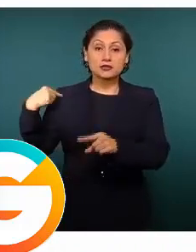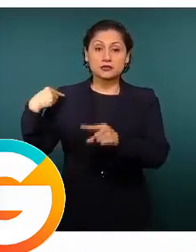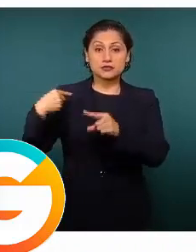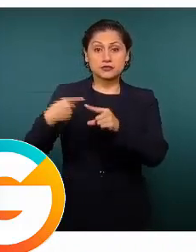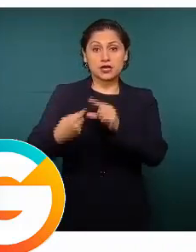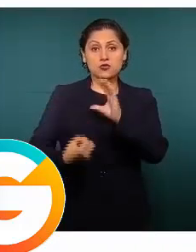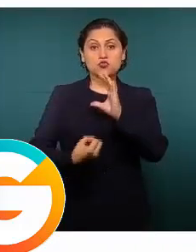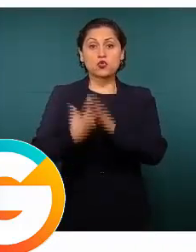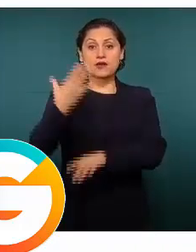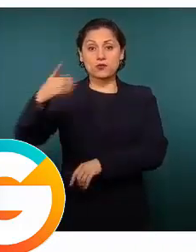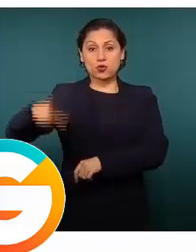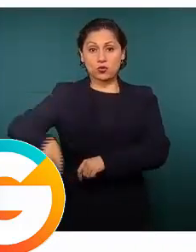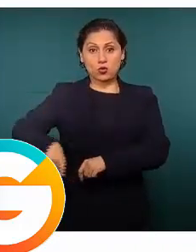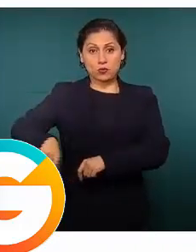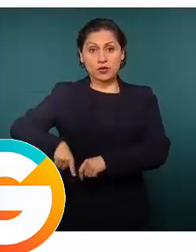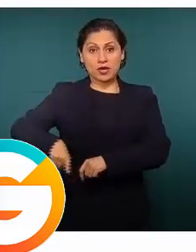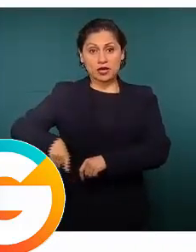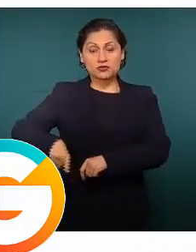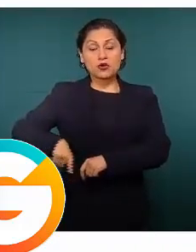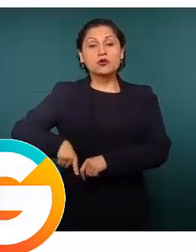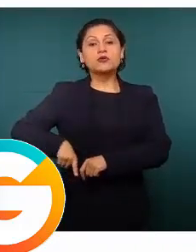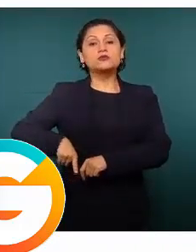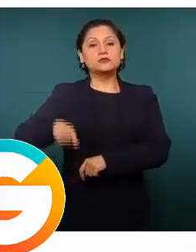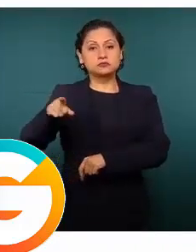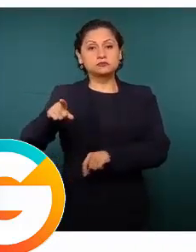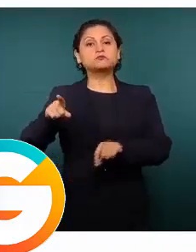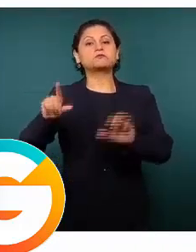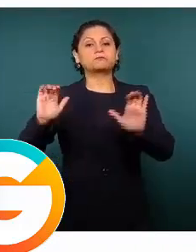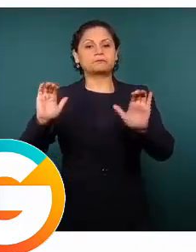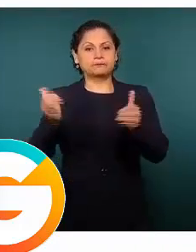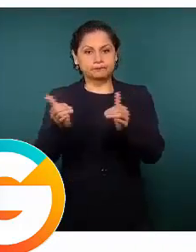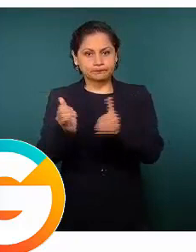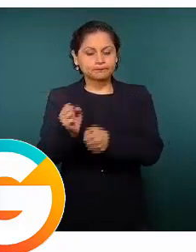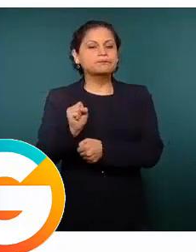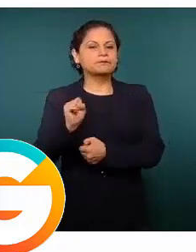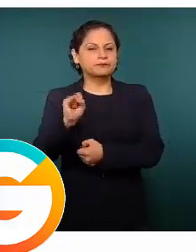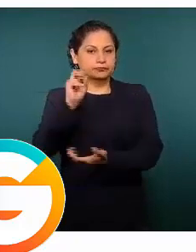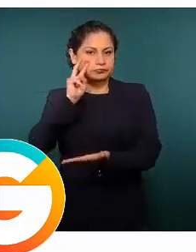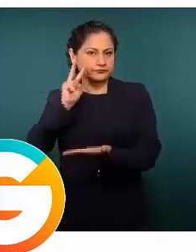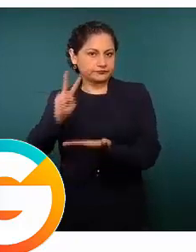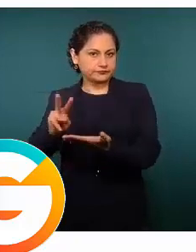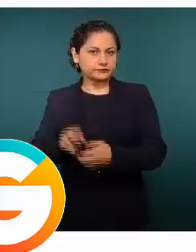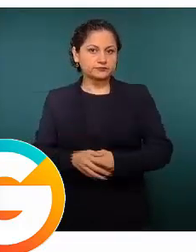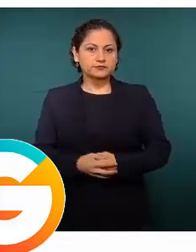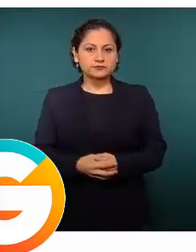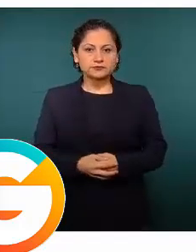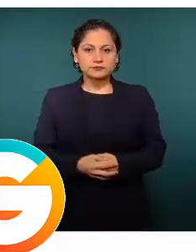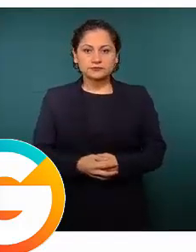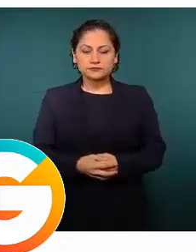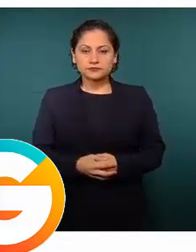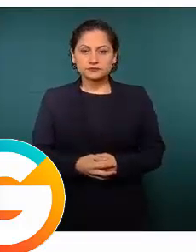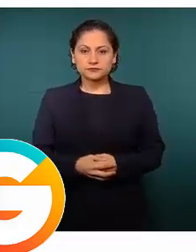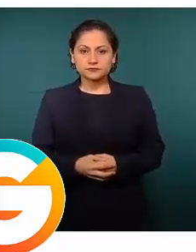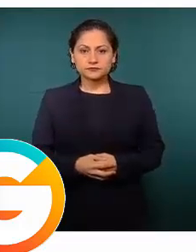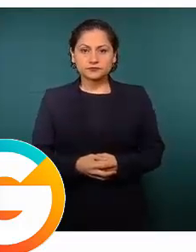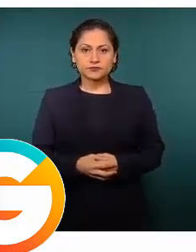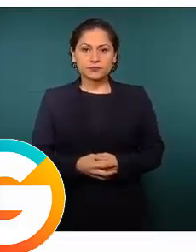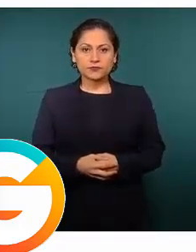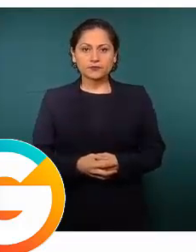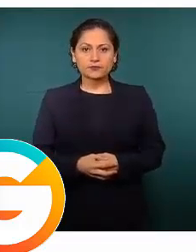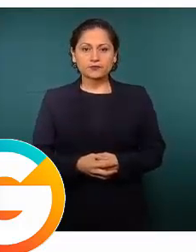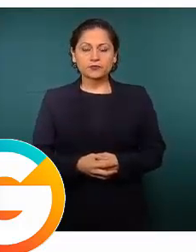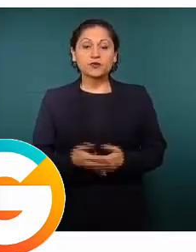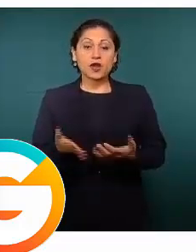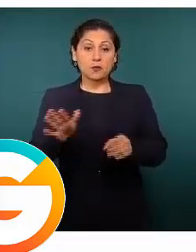una muy ligera también tendencia a la baja. El trabajo de las